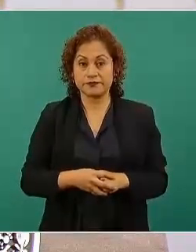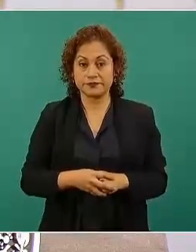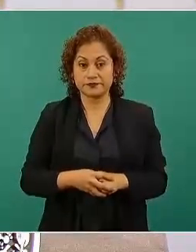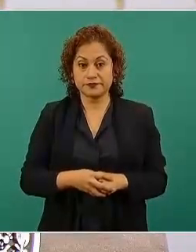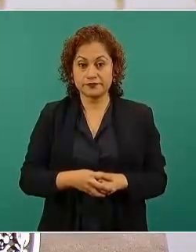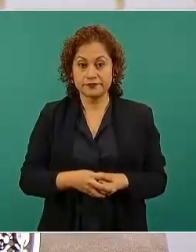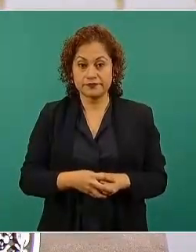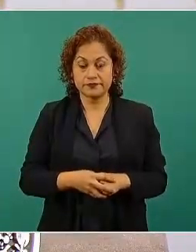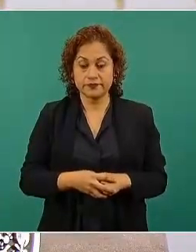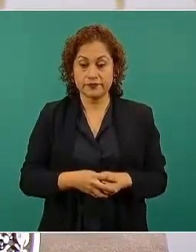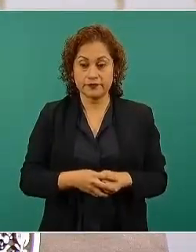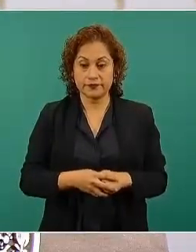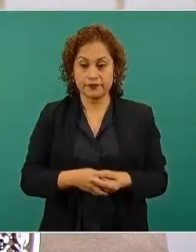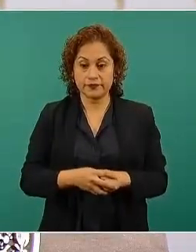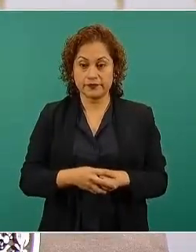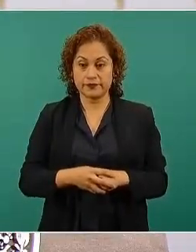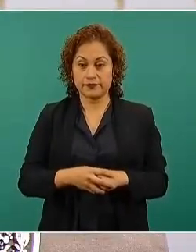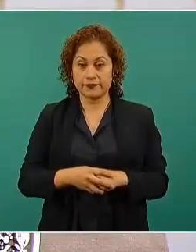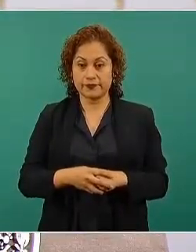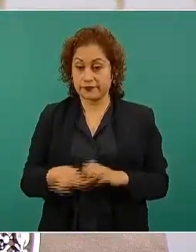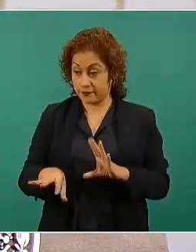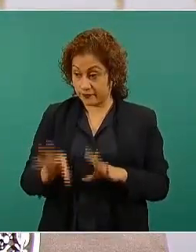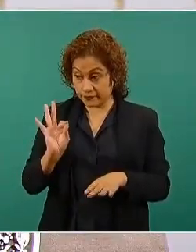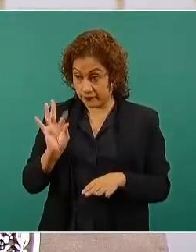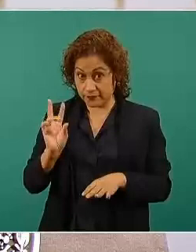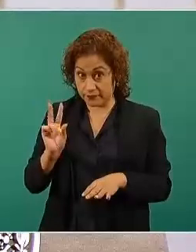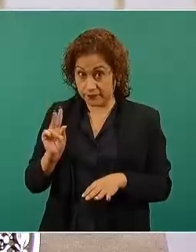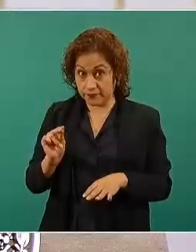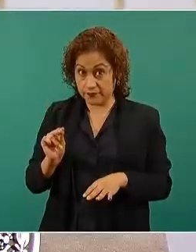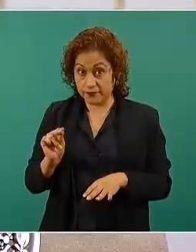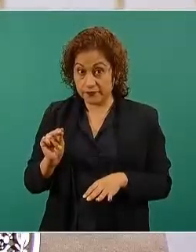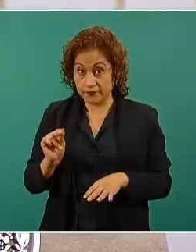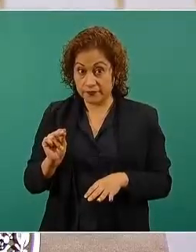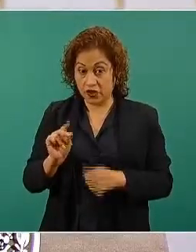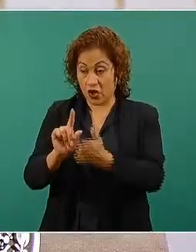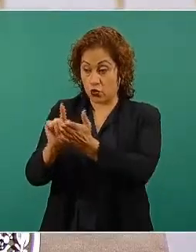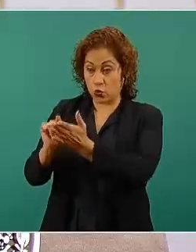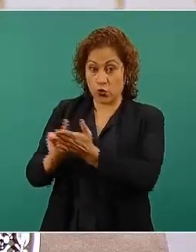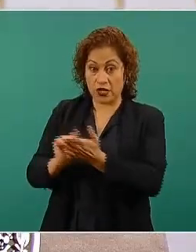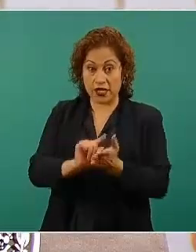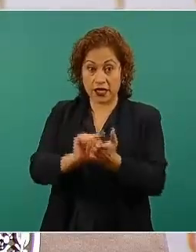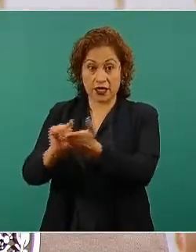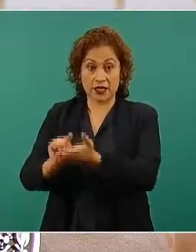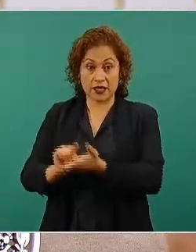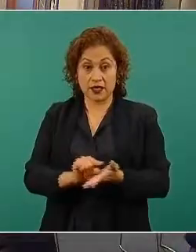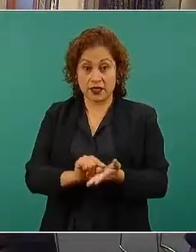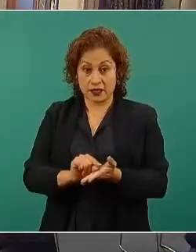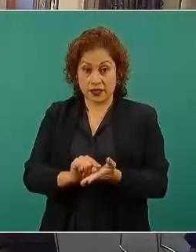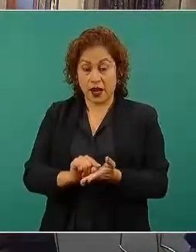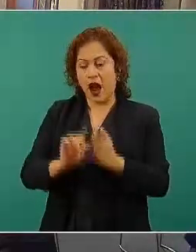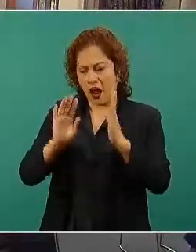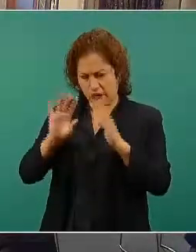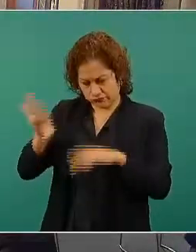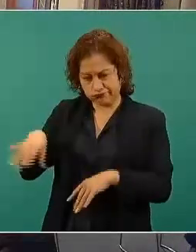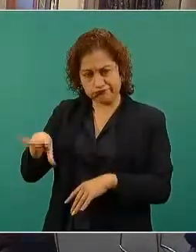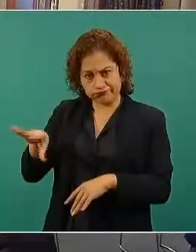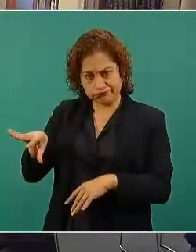y no lo tienen el Twitter a ver si